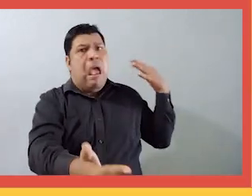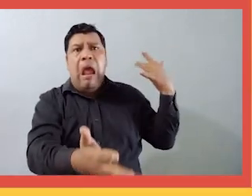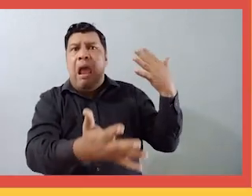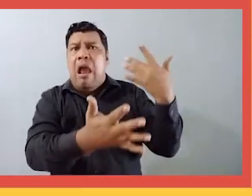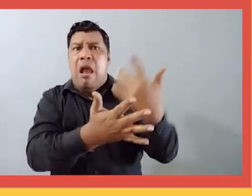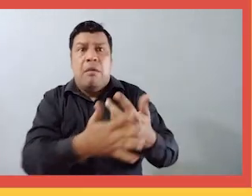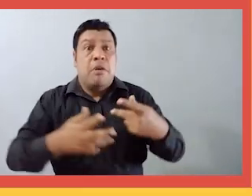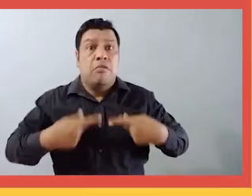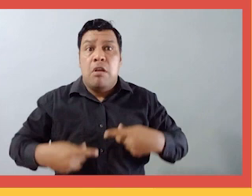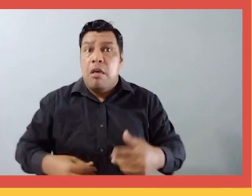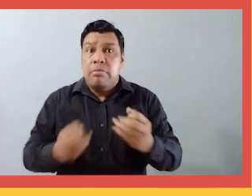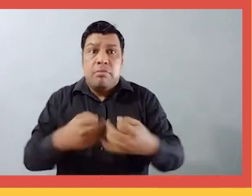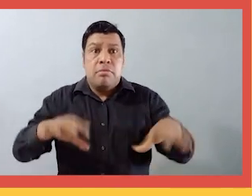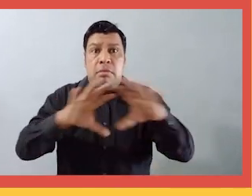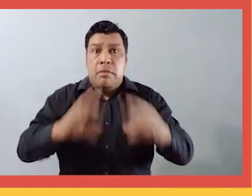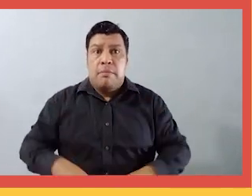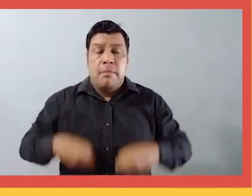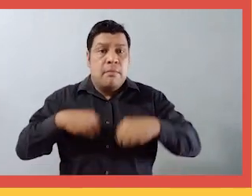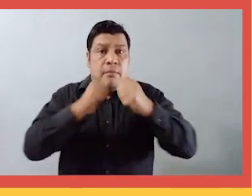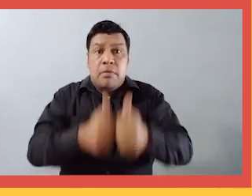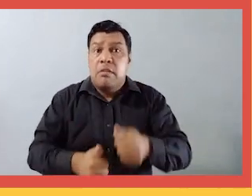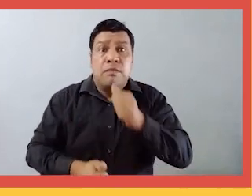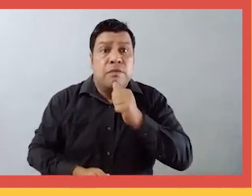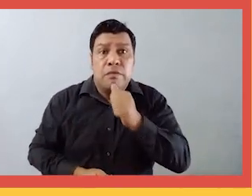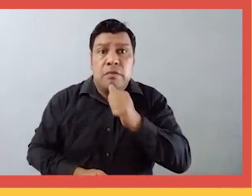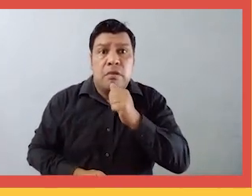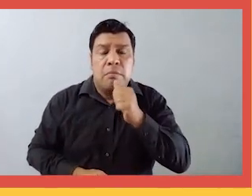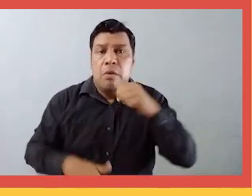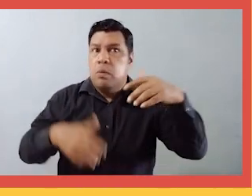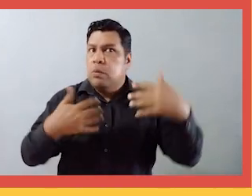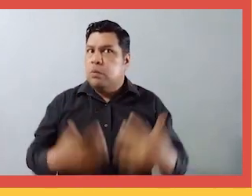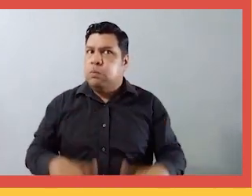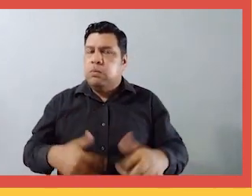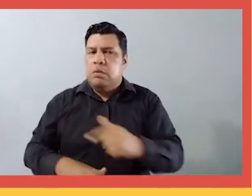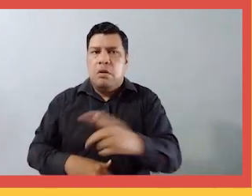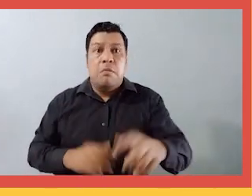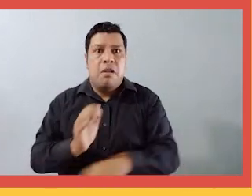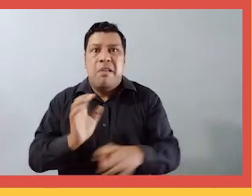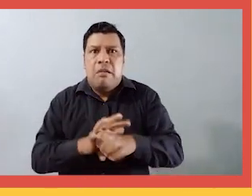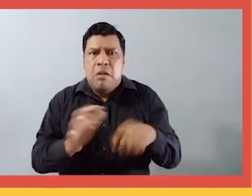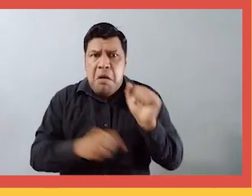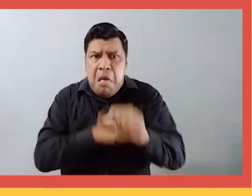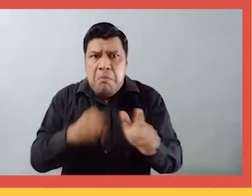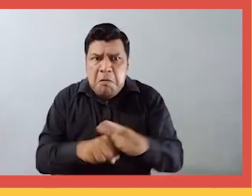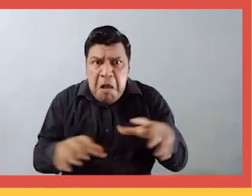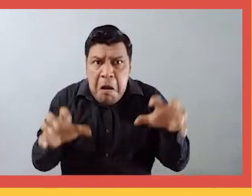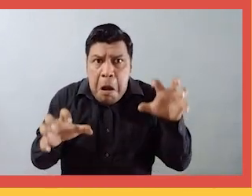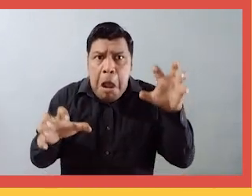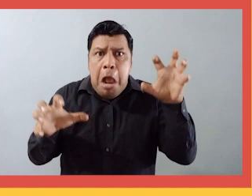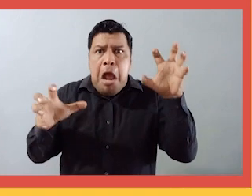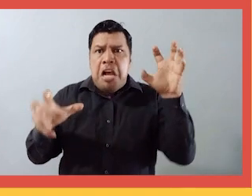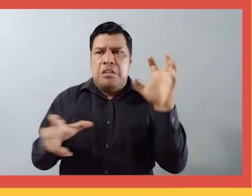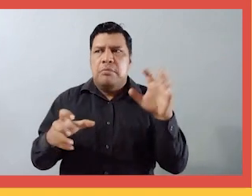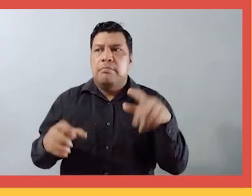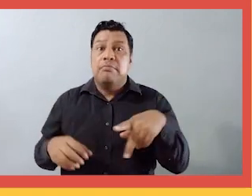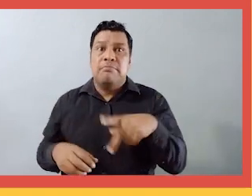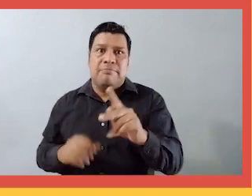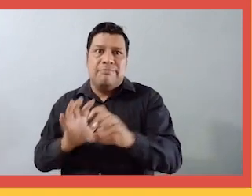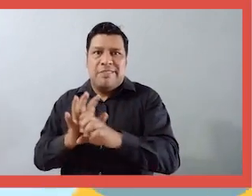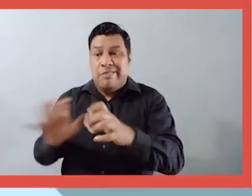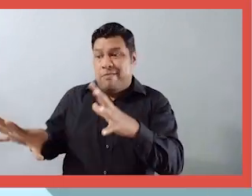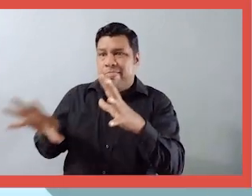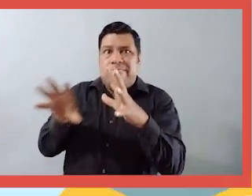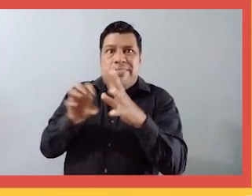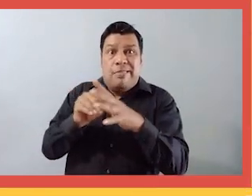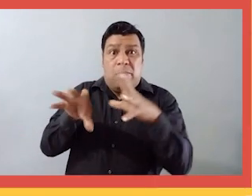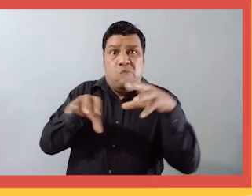años, mucho antes que los humanos existiéramos en la Tierra, e incluso los dinosaurios. Pero menos del 3%